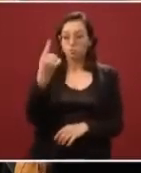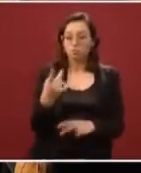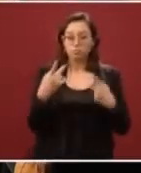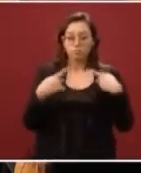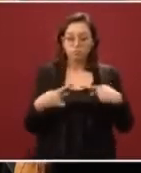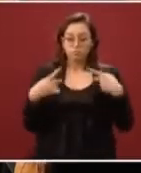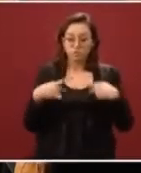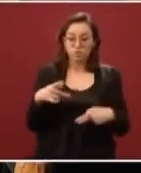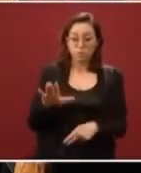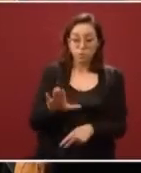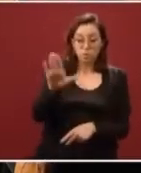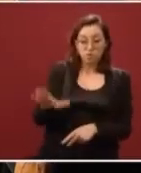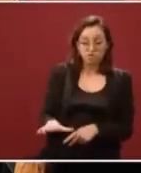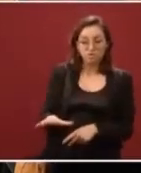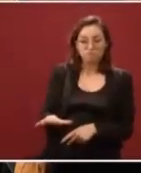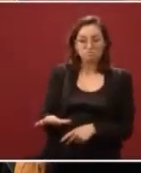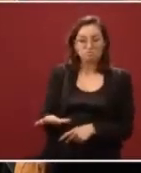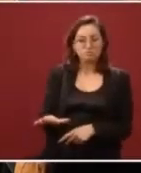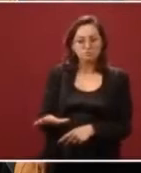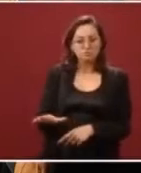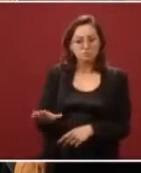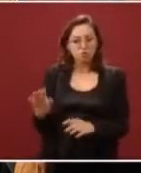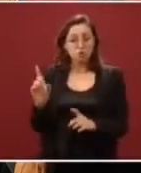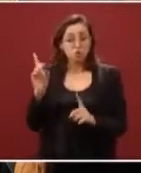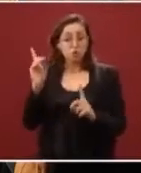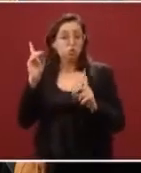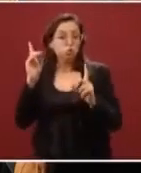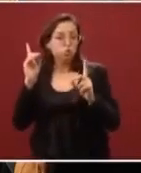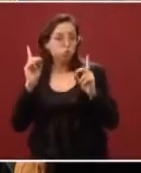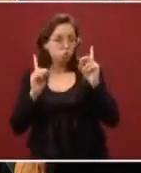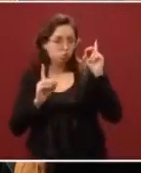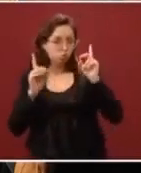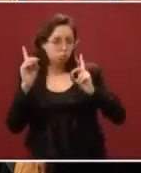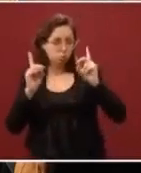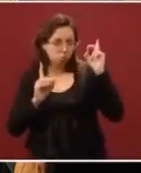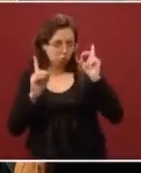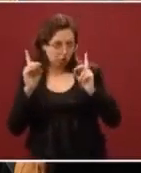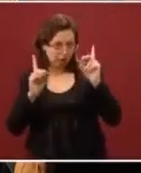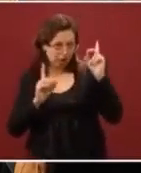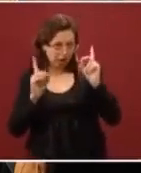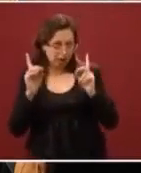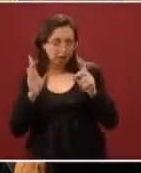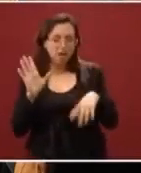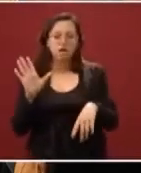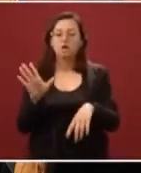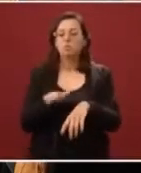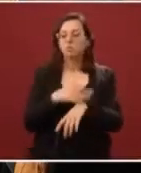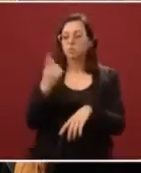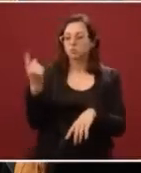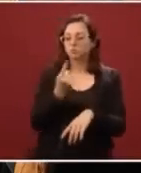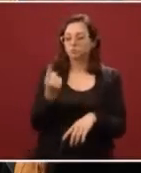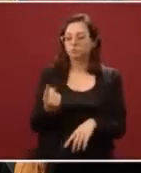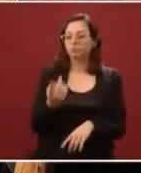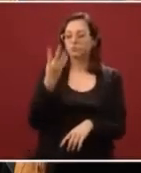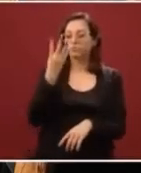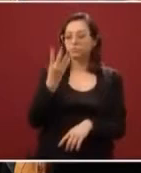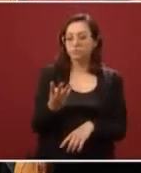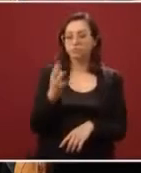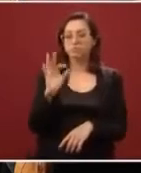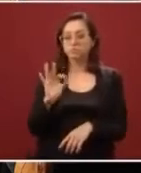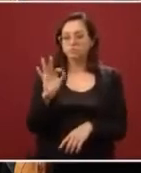sospechoso, es decir, de este grupo de 448 personas que están esperando un resultado,